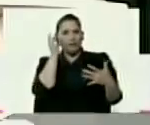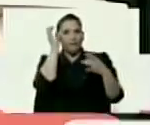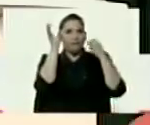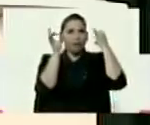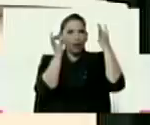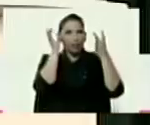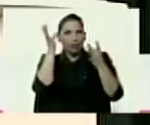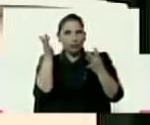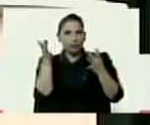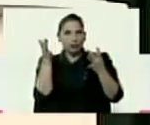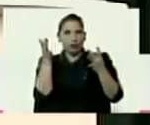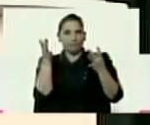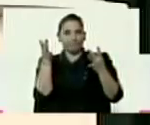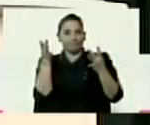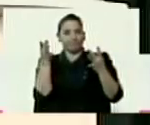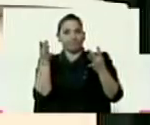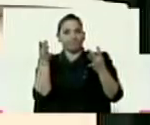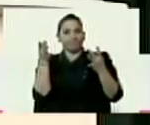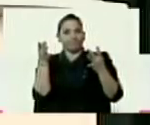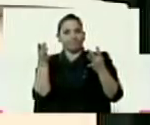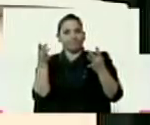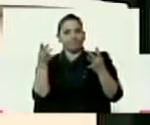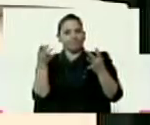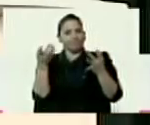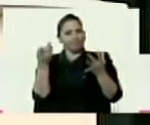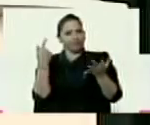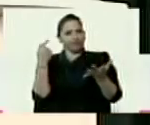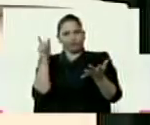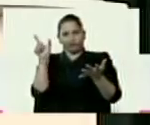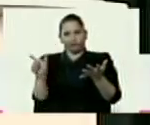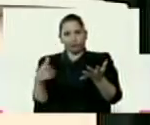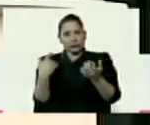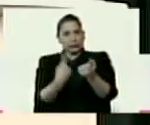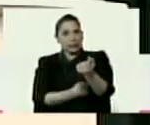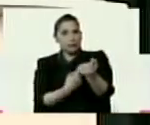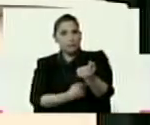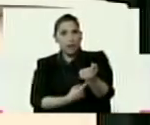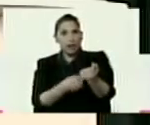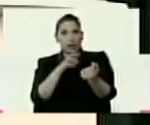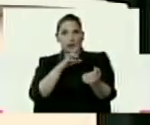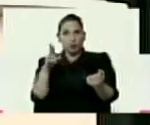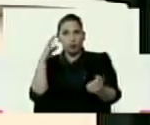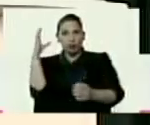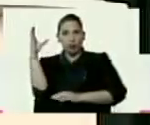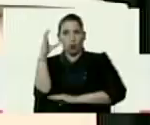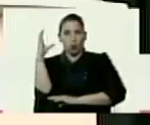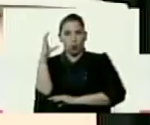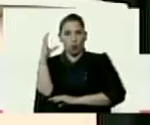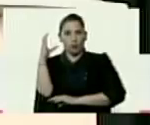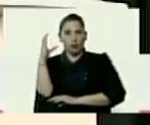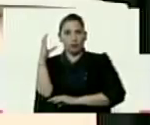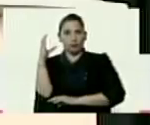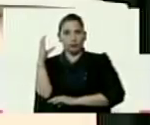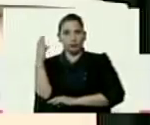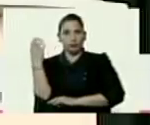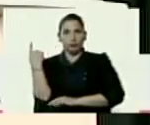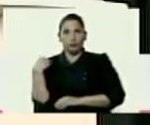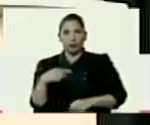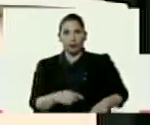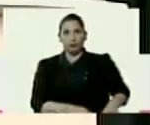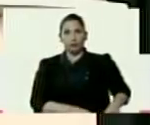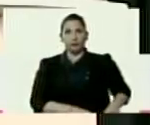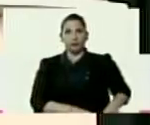provienen de nuestra hermana República de Colombia, tenemos que decir que tiene dos